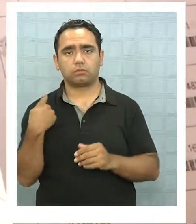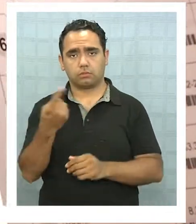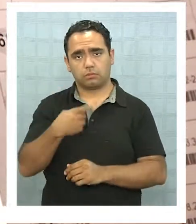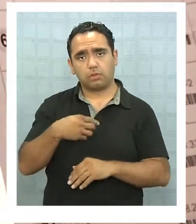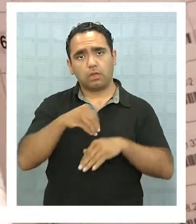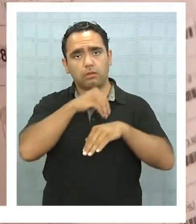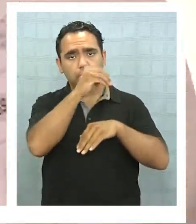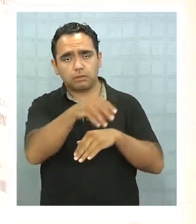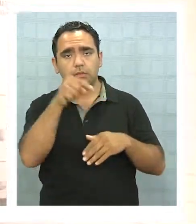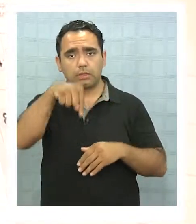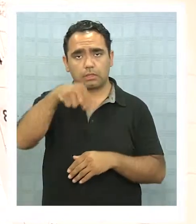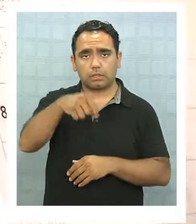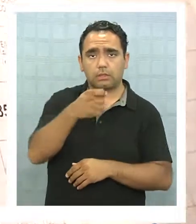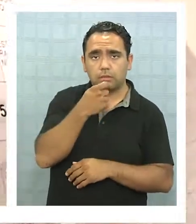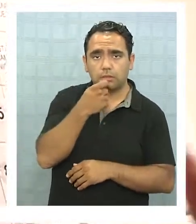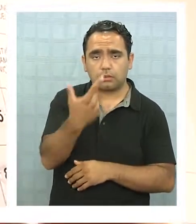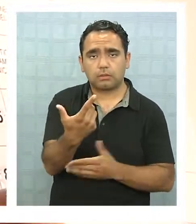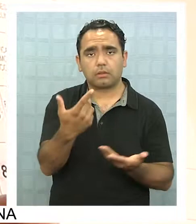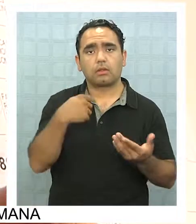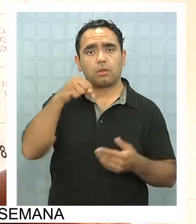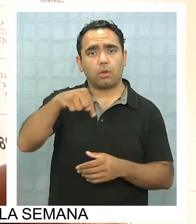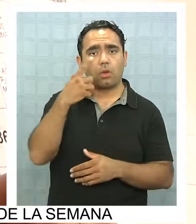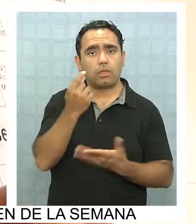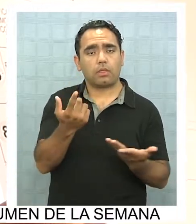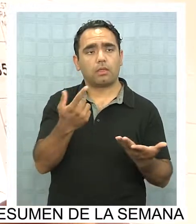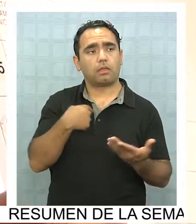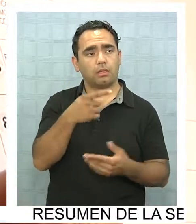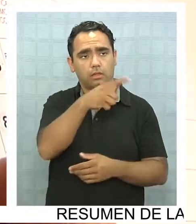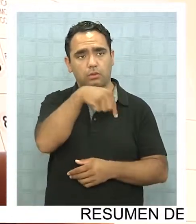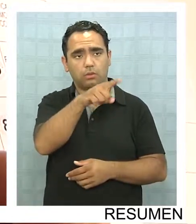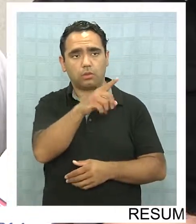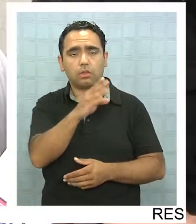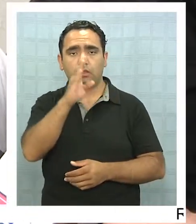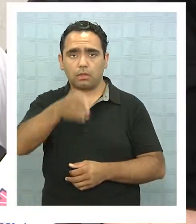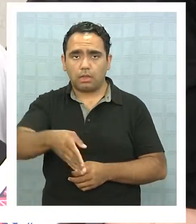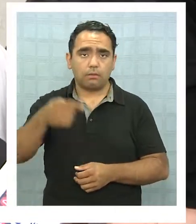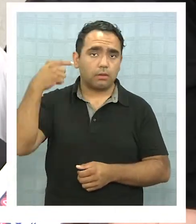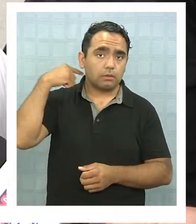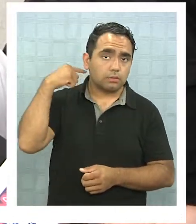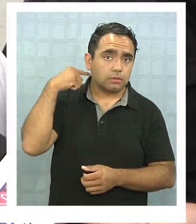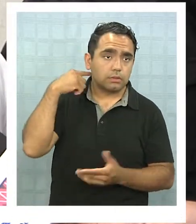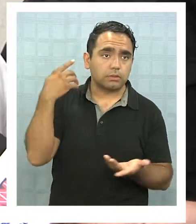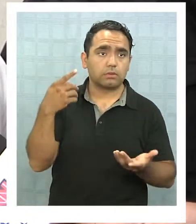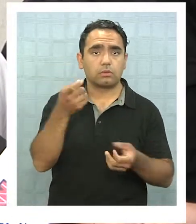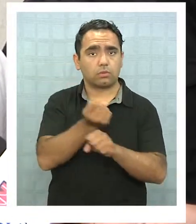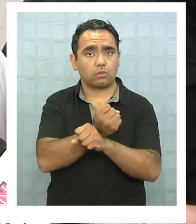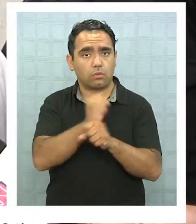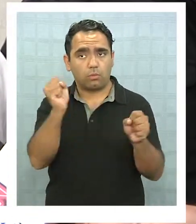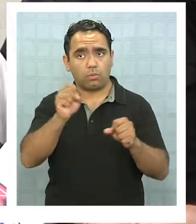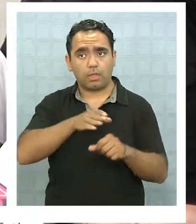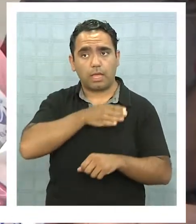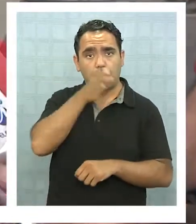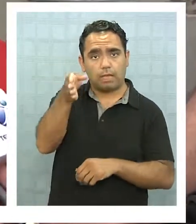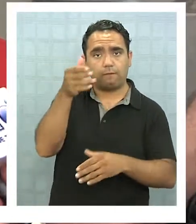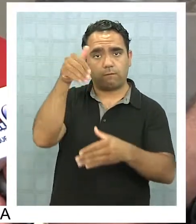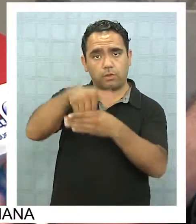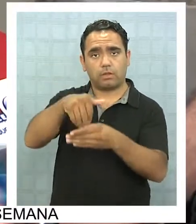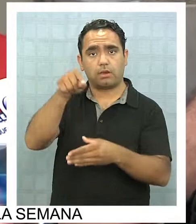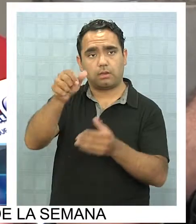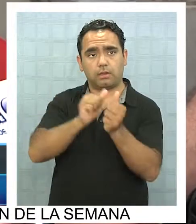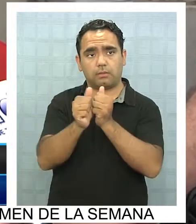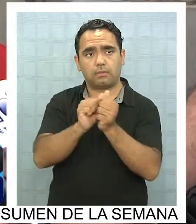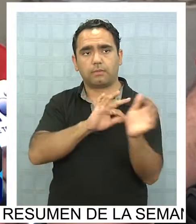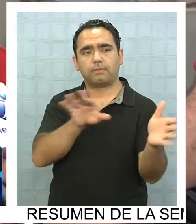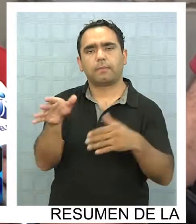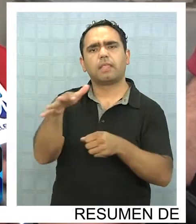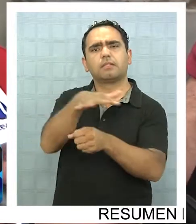con esta querella que se está presentando hoy día, ellos tienen que tomar conciencia de que no pueden subir a votar a Camiña. La situación en